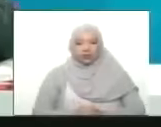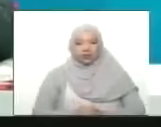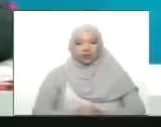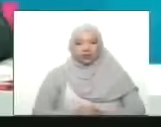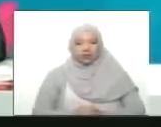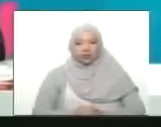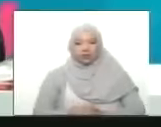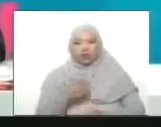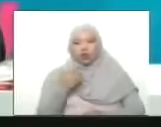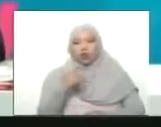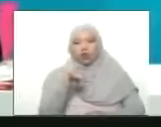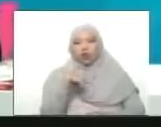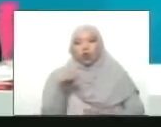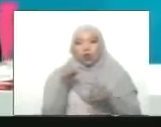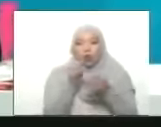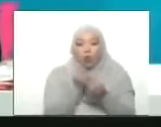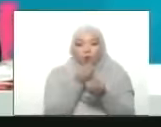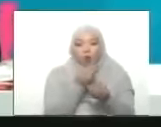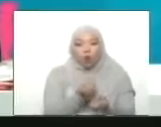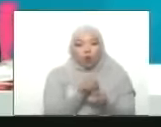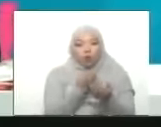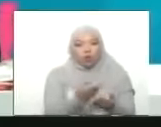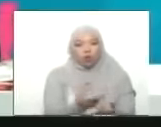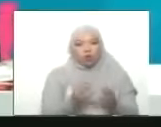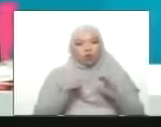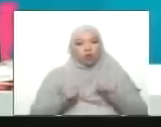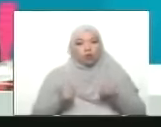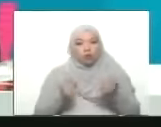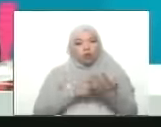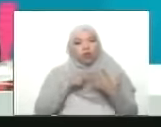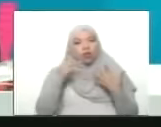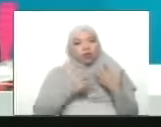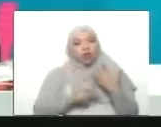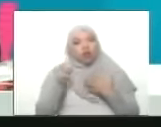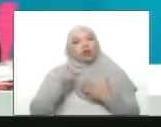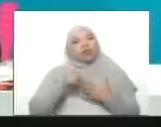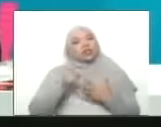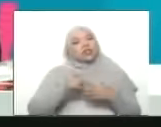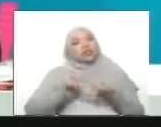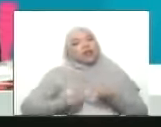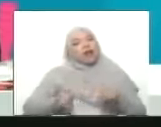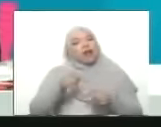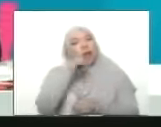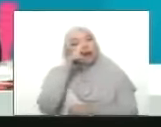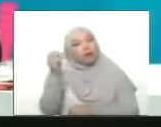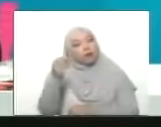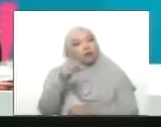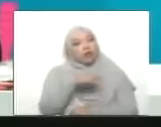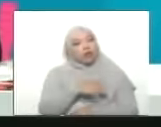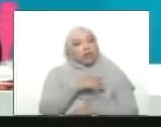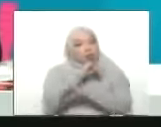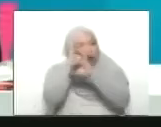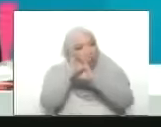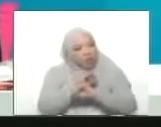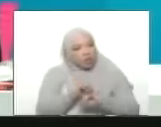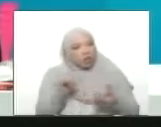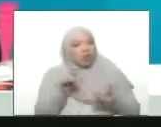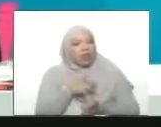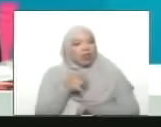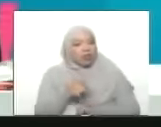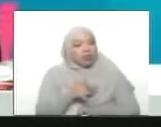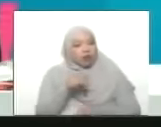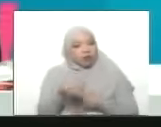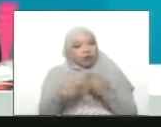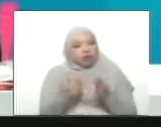un poco largo el comentario del inicio del programa pero era necesario me siento feliz de haber